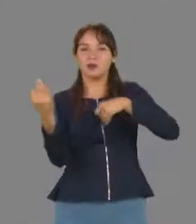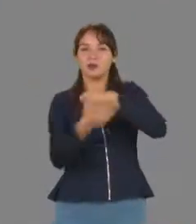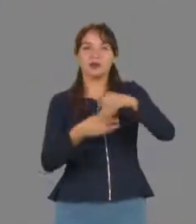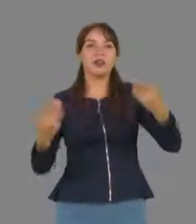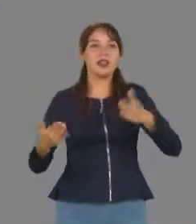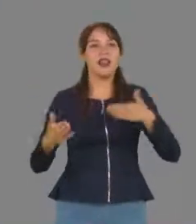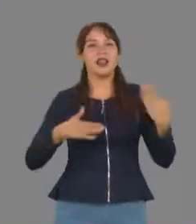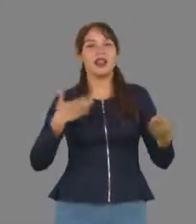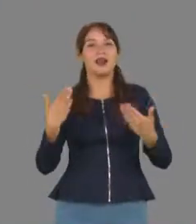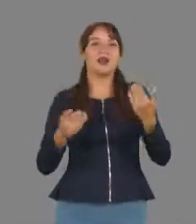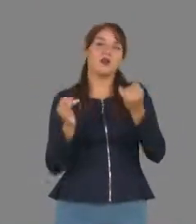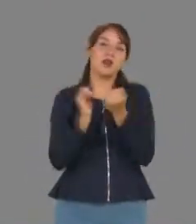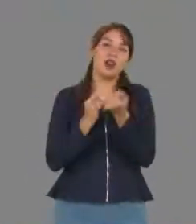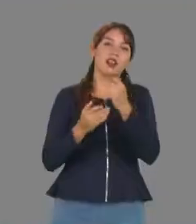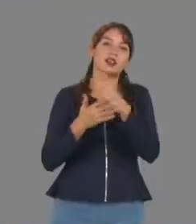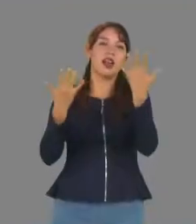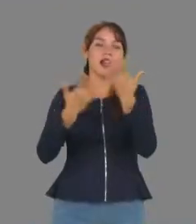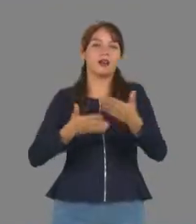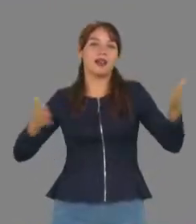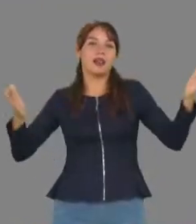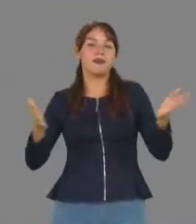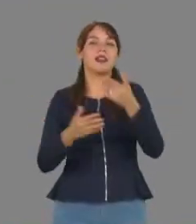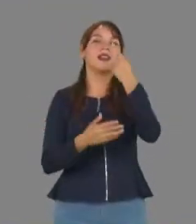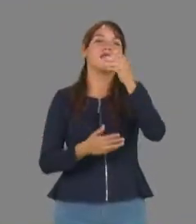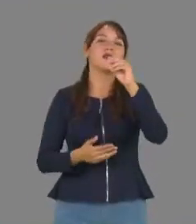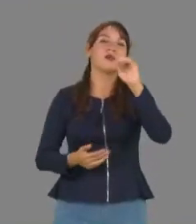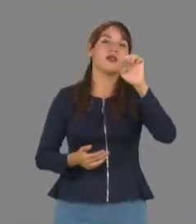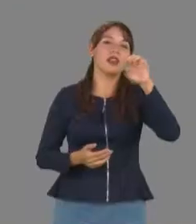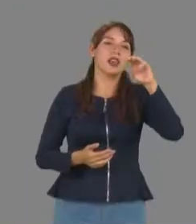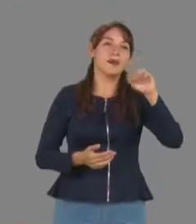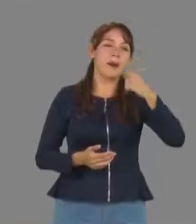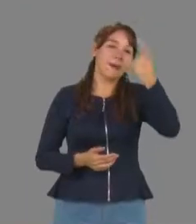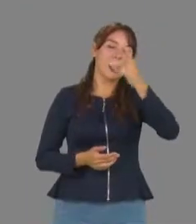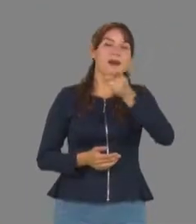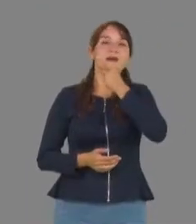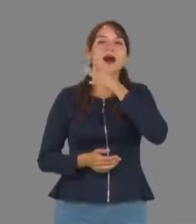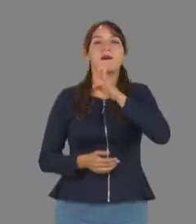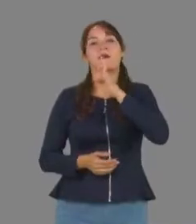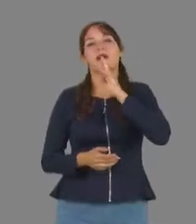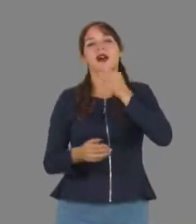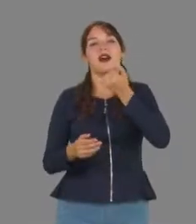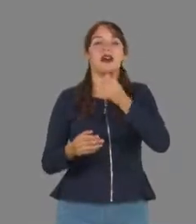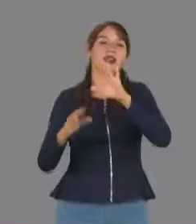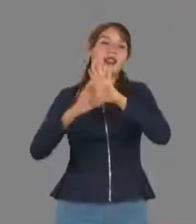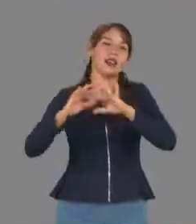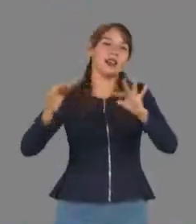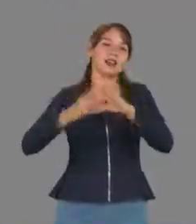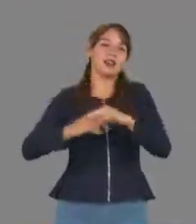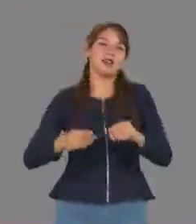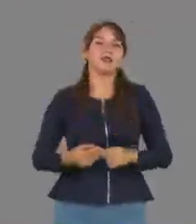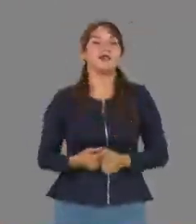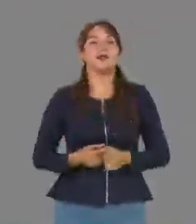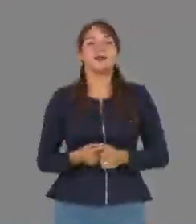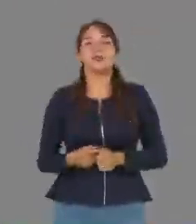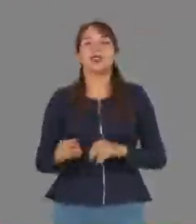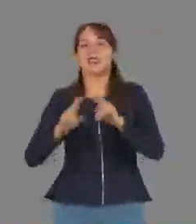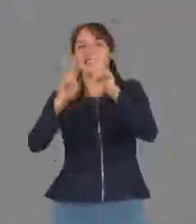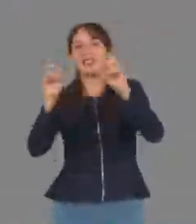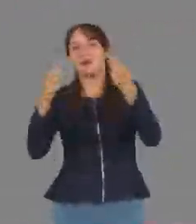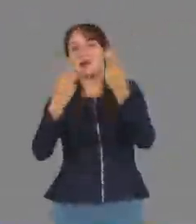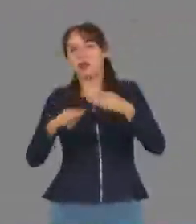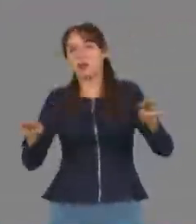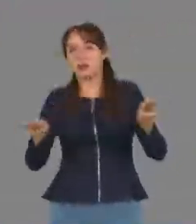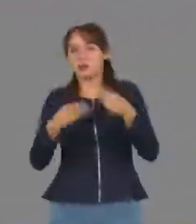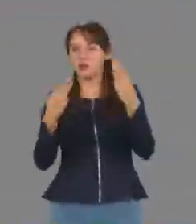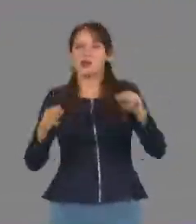declamando un emotivo poema titulado Dulce Madre Mía, la cual recibió el aplauso de los asistentes. Temas musicales como